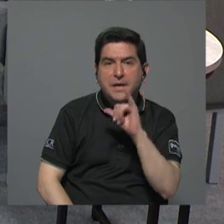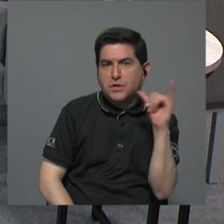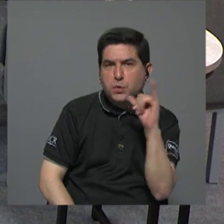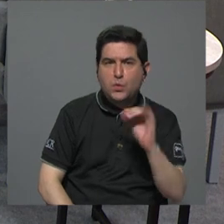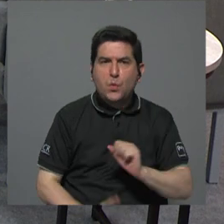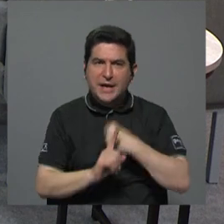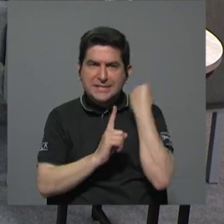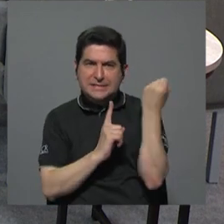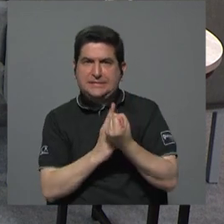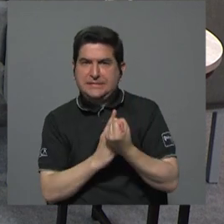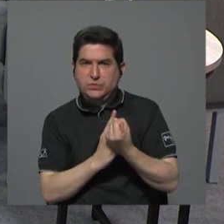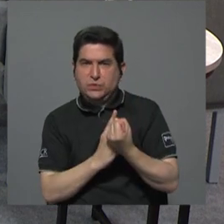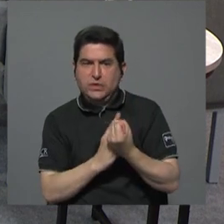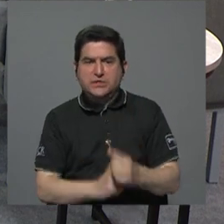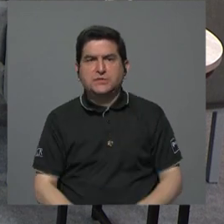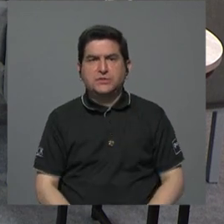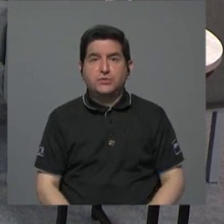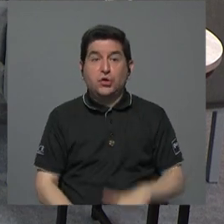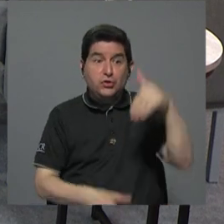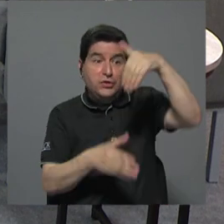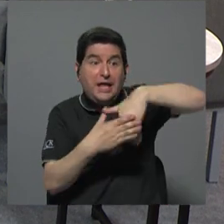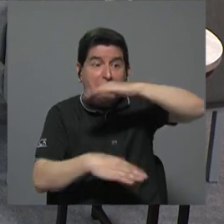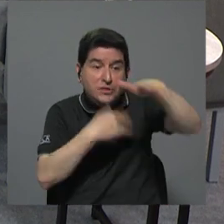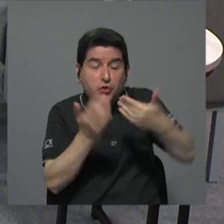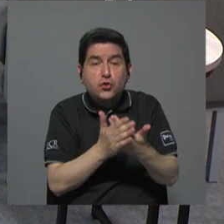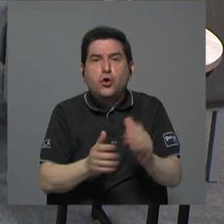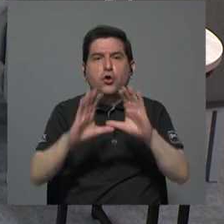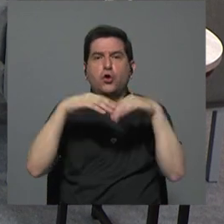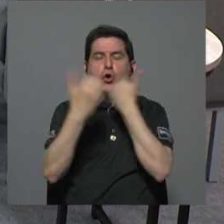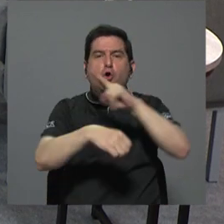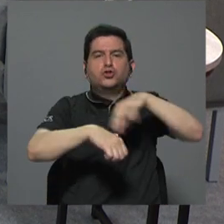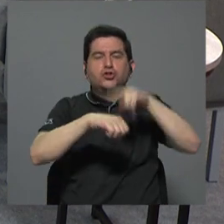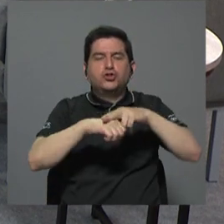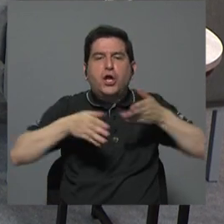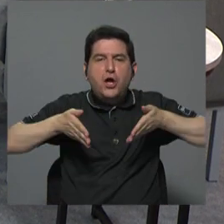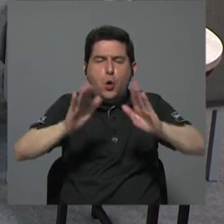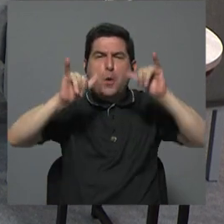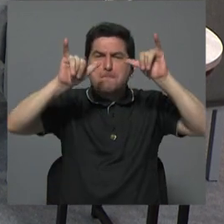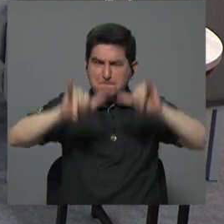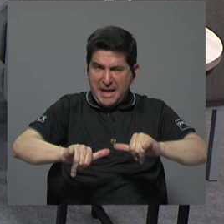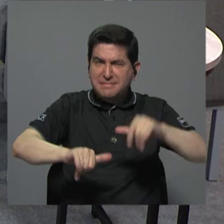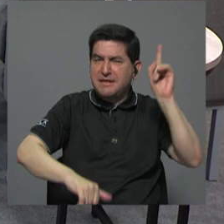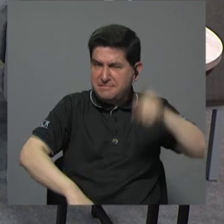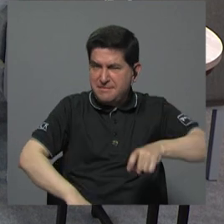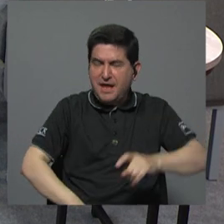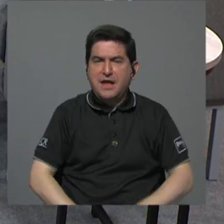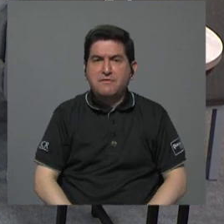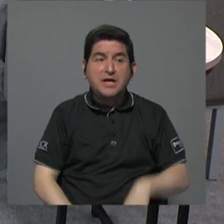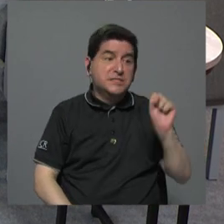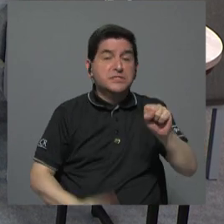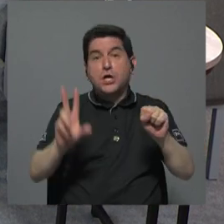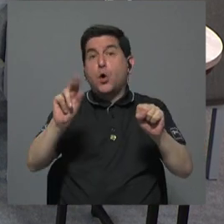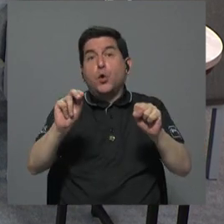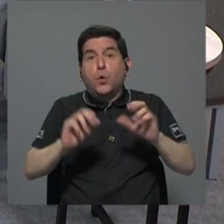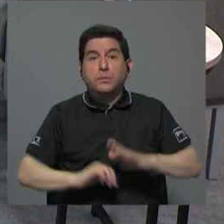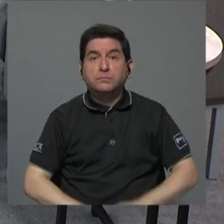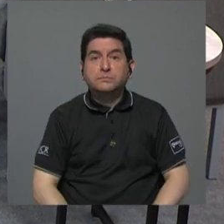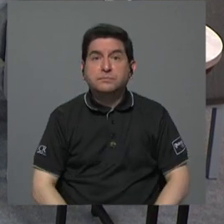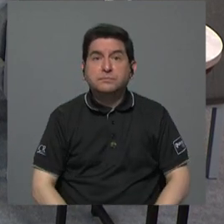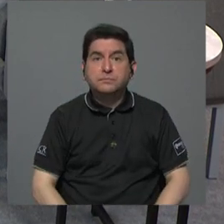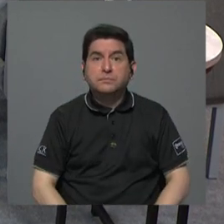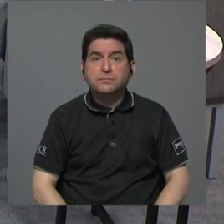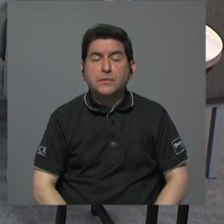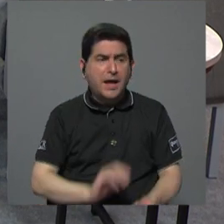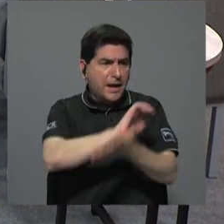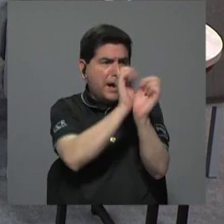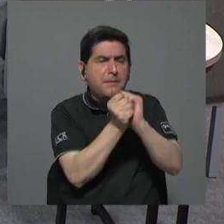que en medio de todo esto estuvo el Consejo Nacional de Vivalidad, debe mantenerse, no debe mantenerse, ¿cómo debe